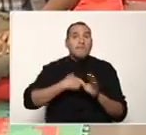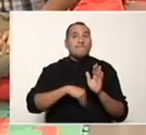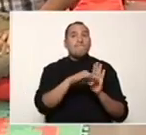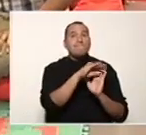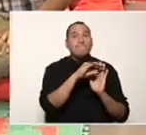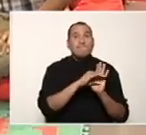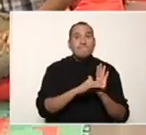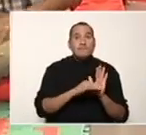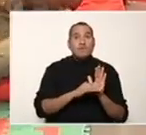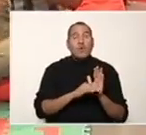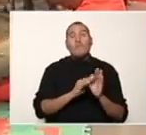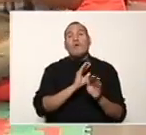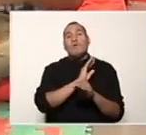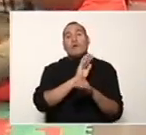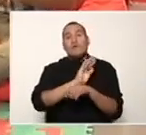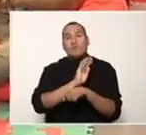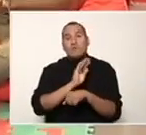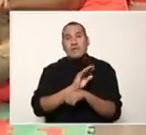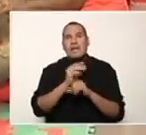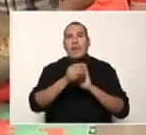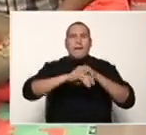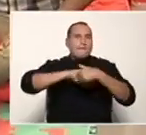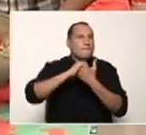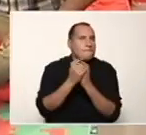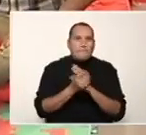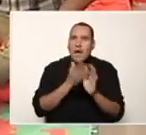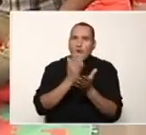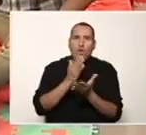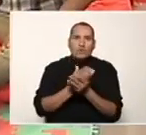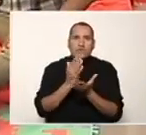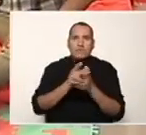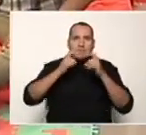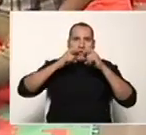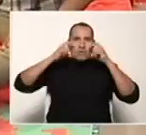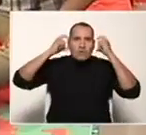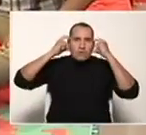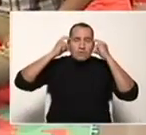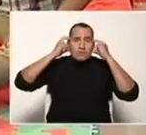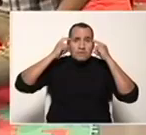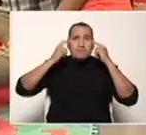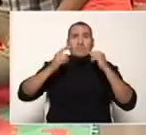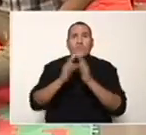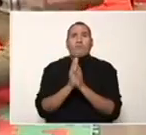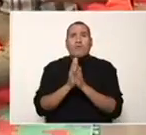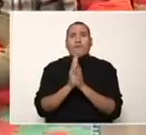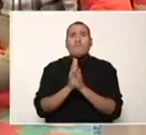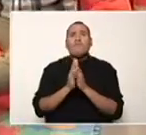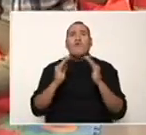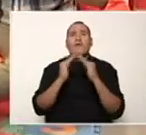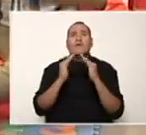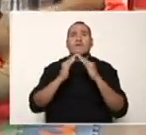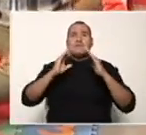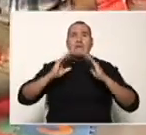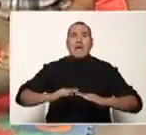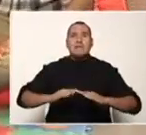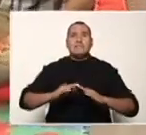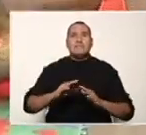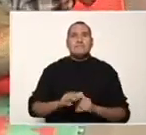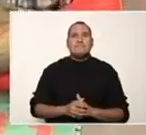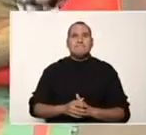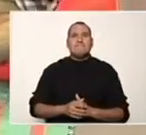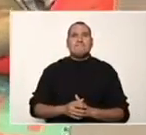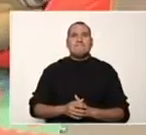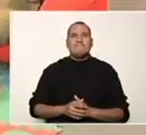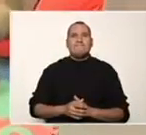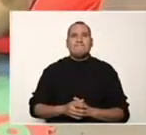de higiene y de seguridad lavarnos constantemente las manos usar el tapabocas y si no es necesario salir por favor quédese en casa nos vemos